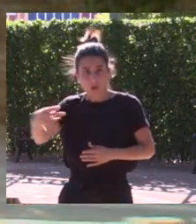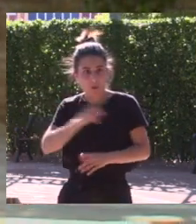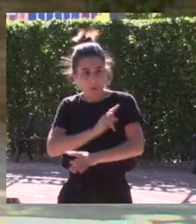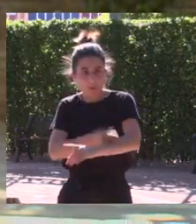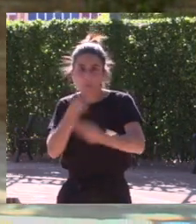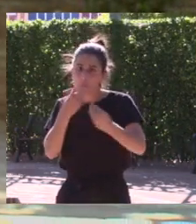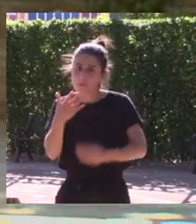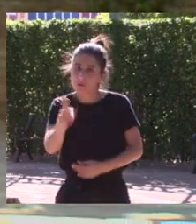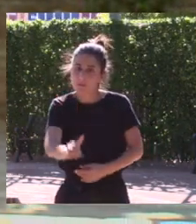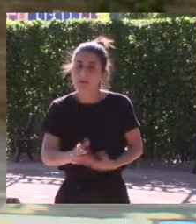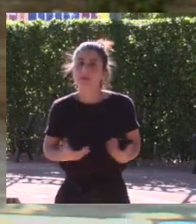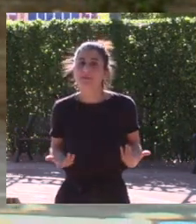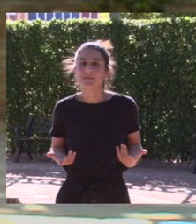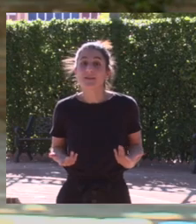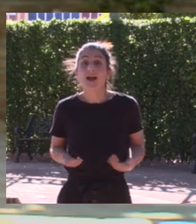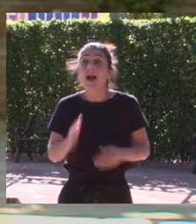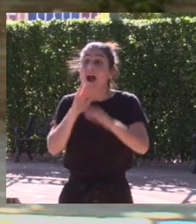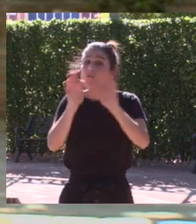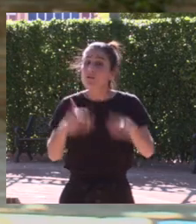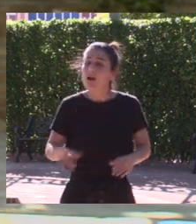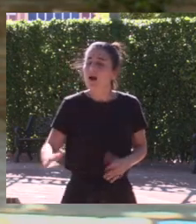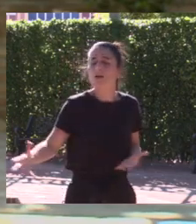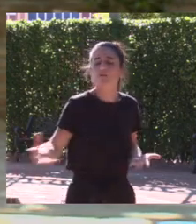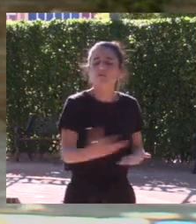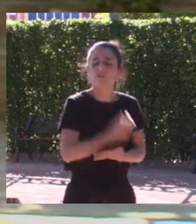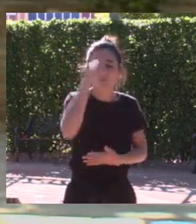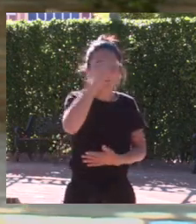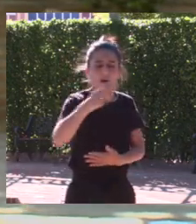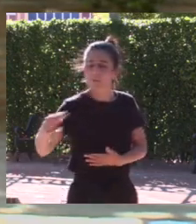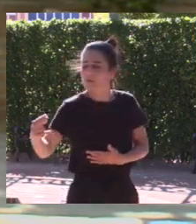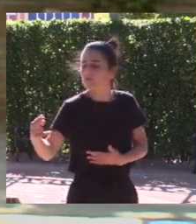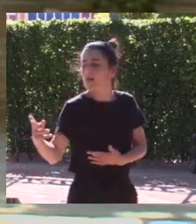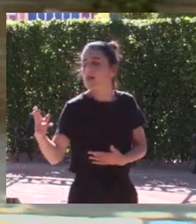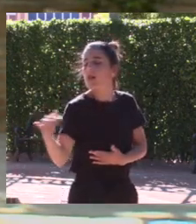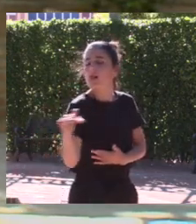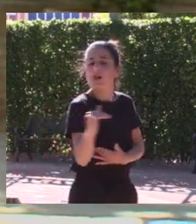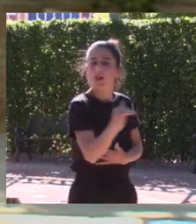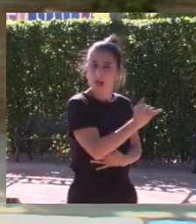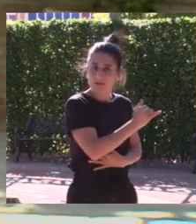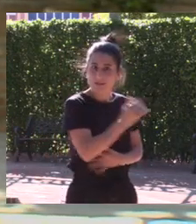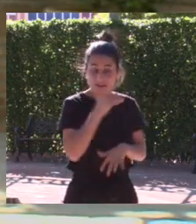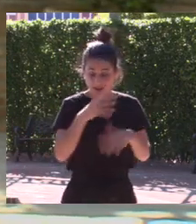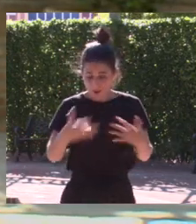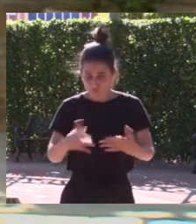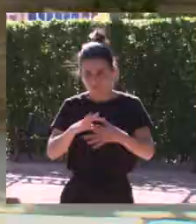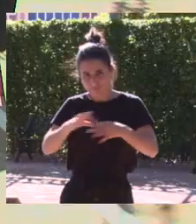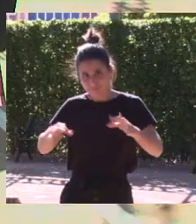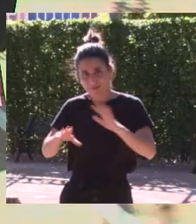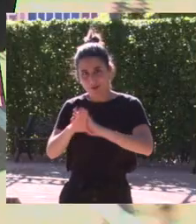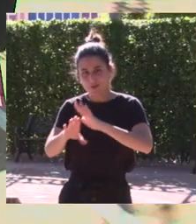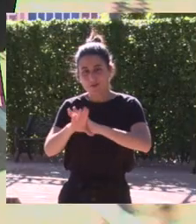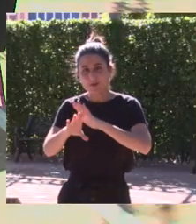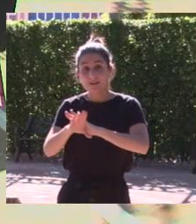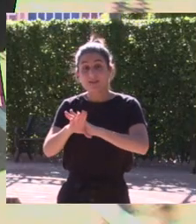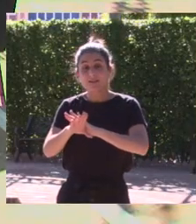muy buenos y allí pues al final me acabé ganando el respeto de todos mis compañeros que seguimos siendo grandes amigos